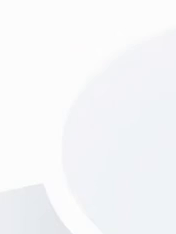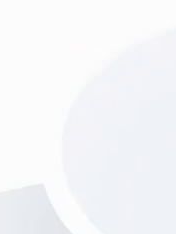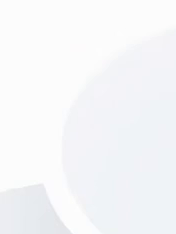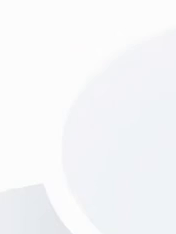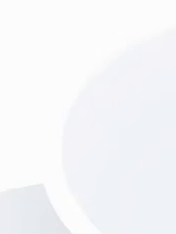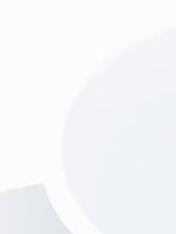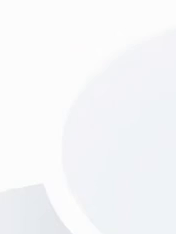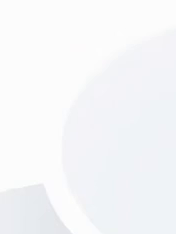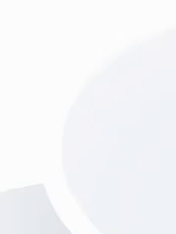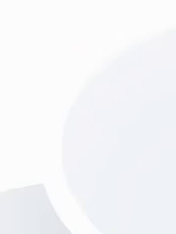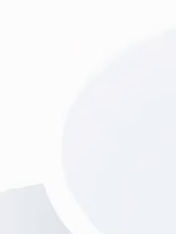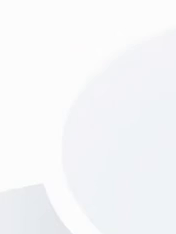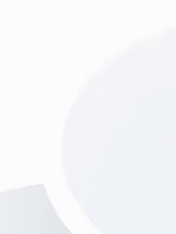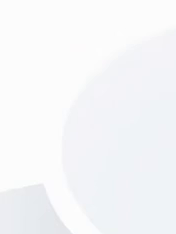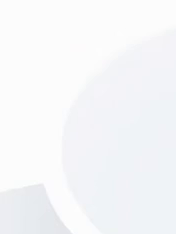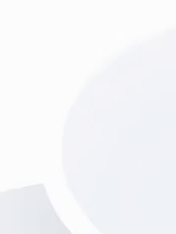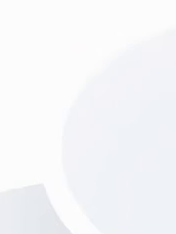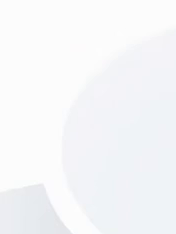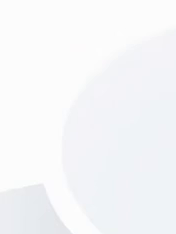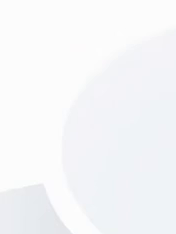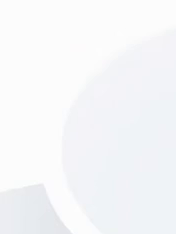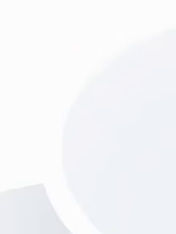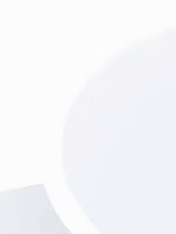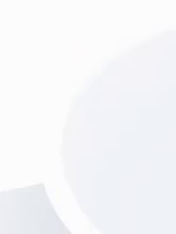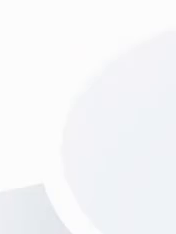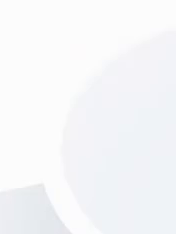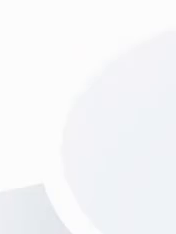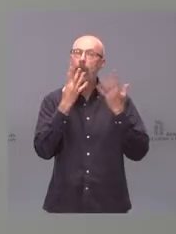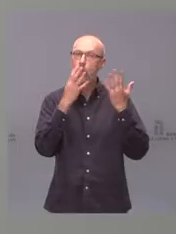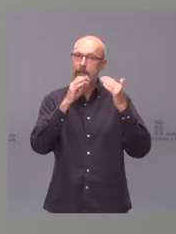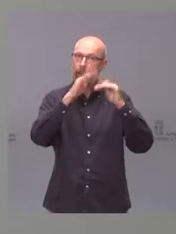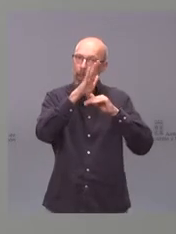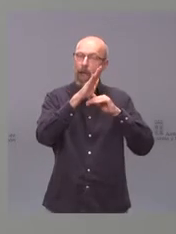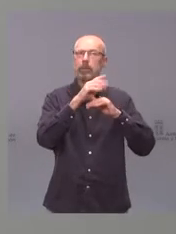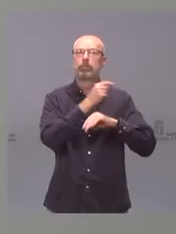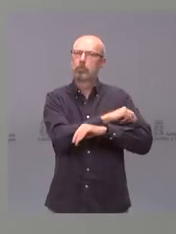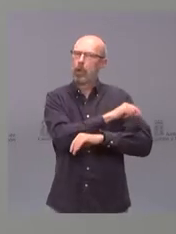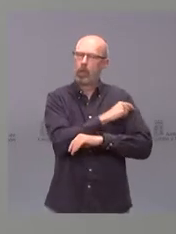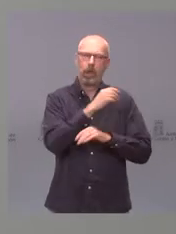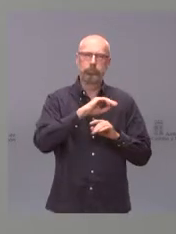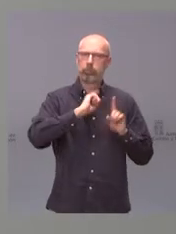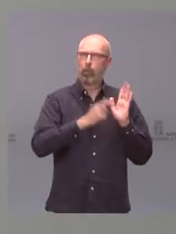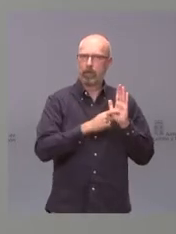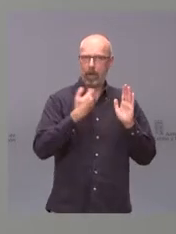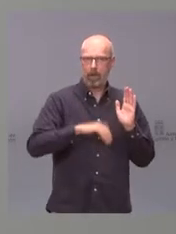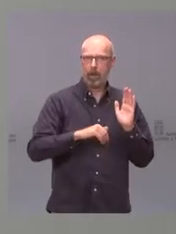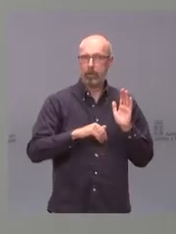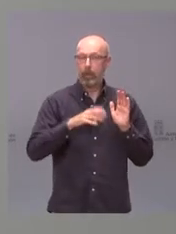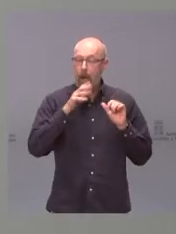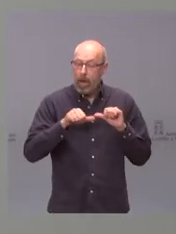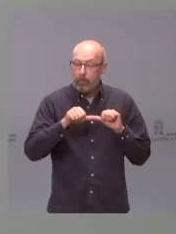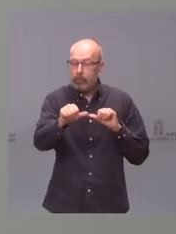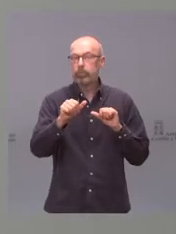estando el 80% de la población de 90 años o más totalmente inmunizados. En estas semanas el objetivo es priorizar la